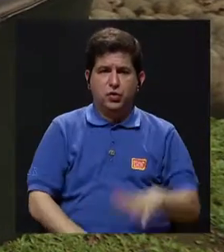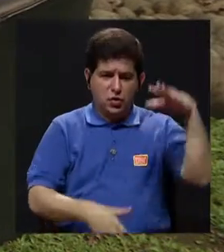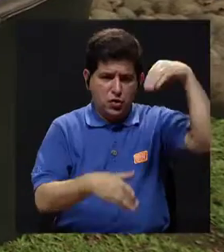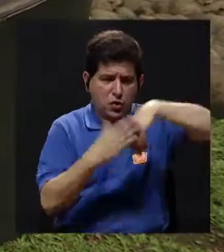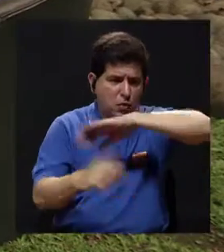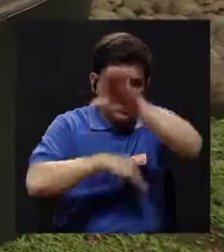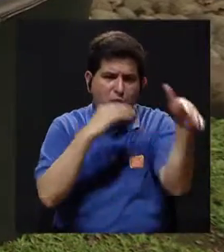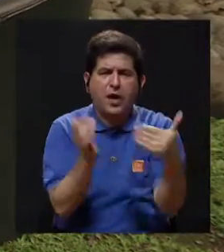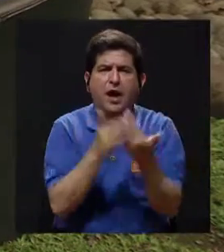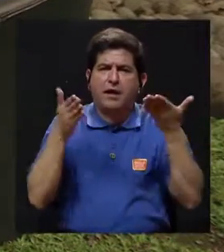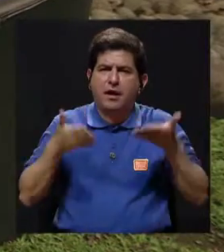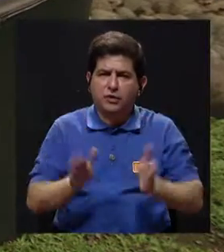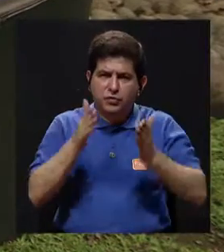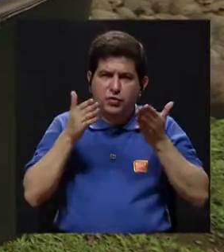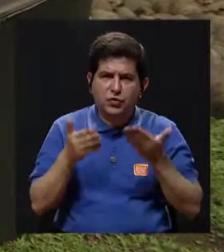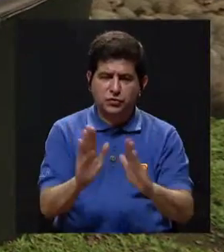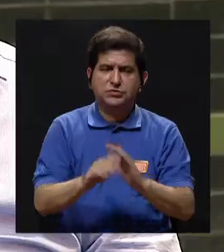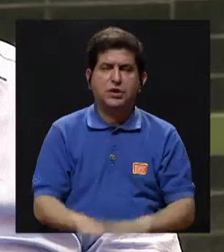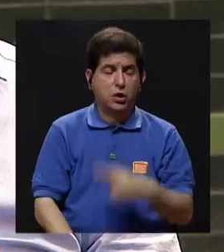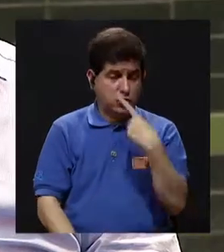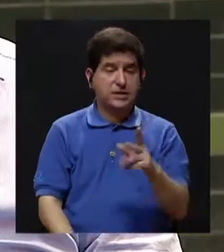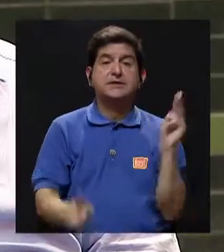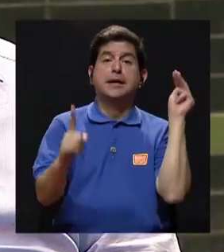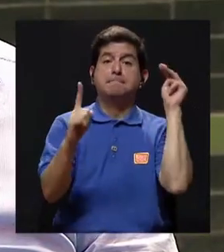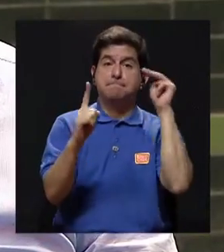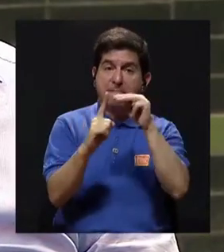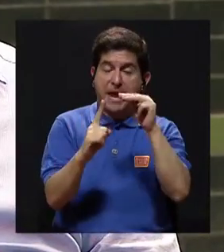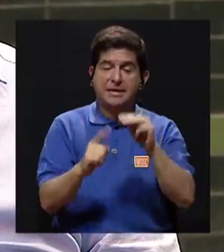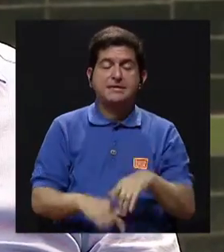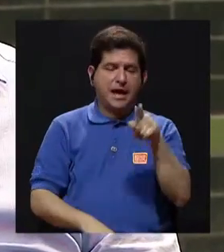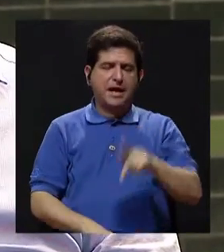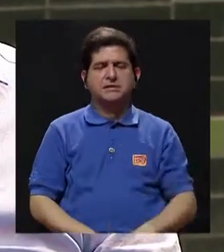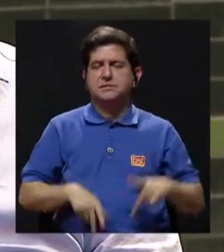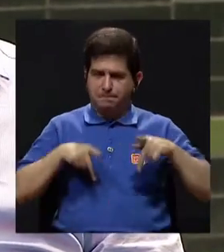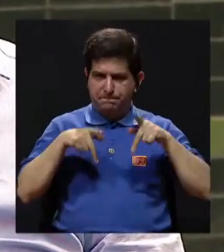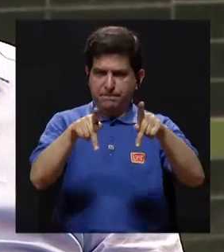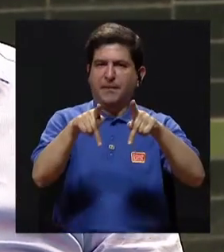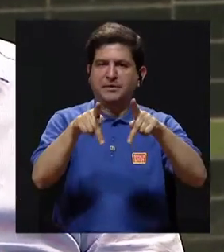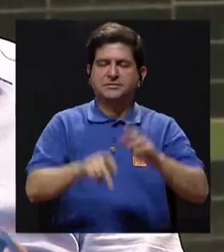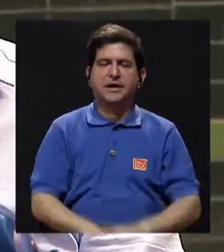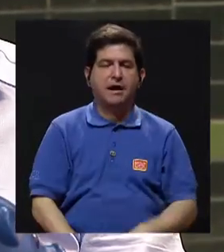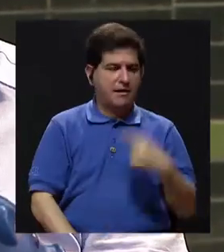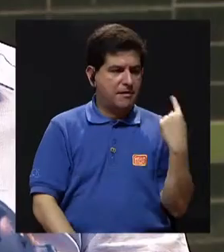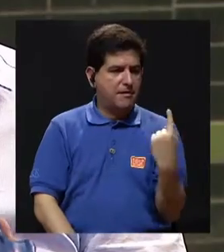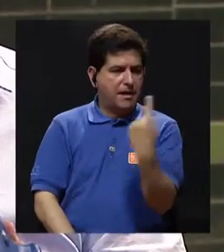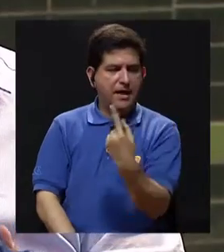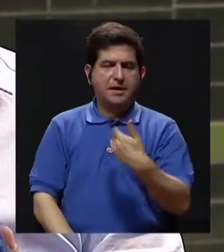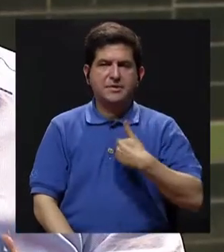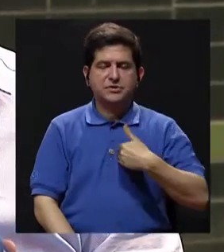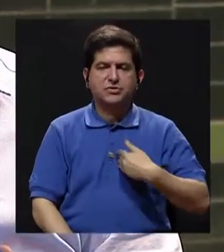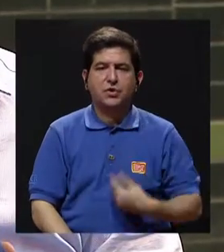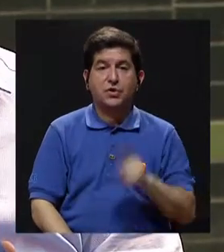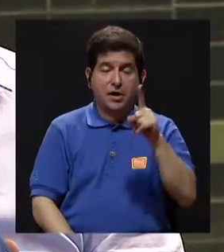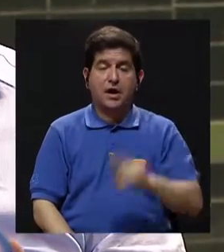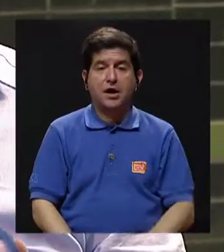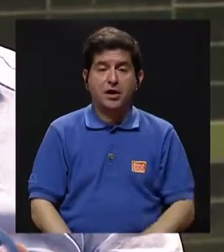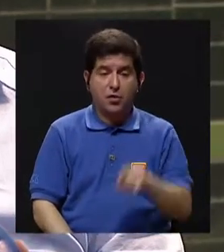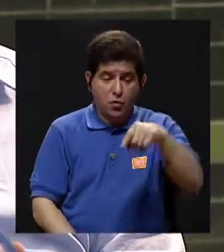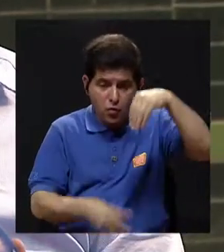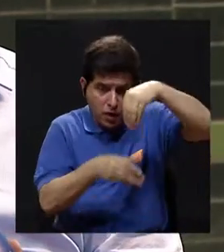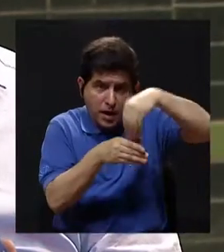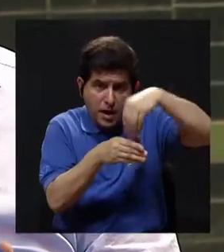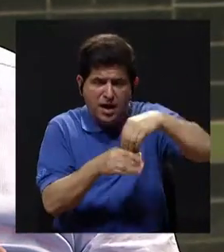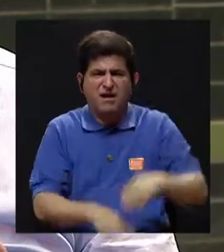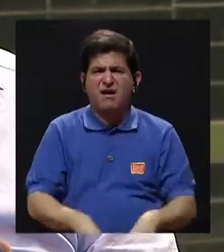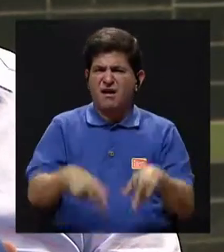involucraron a todos los hijos y las hijas y dijeron, bueno, la meta este año es hacer este paseo. Entonces, cada quien se le dio una alcancía y